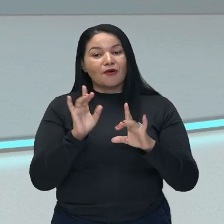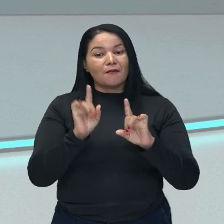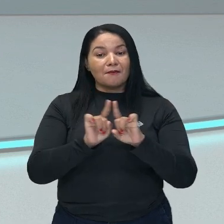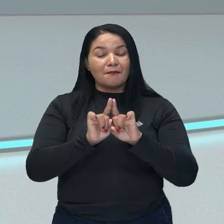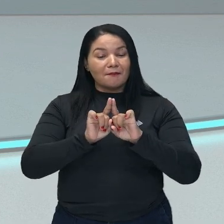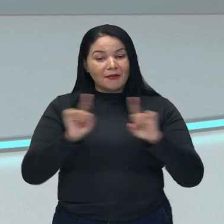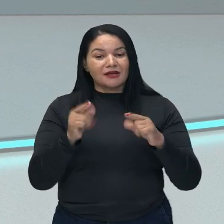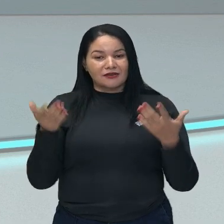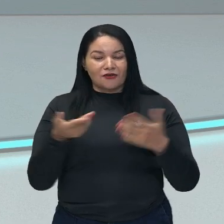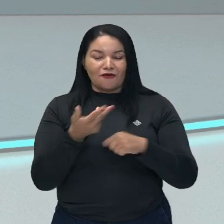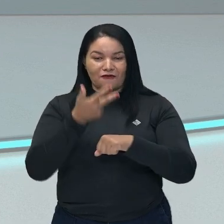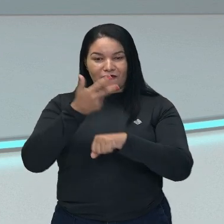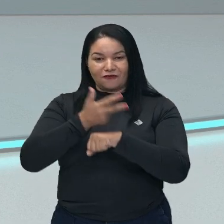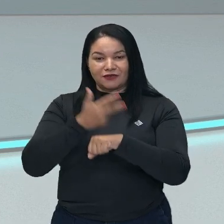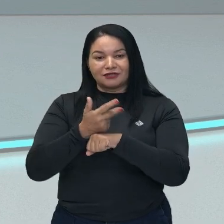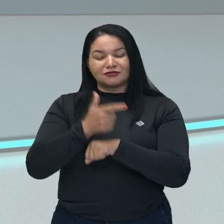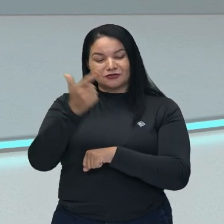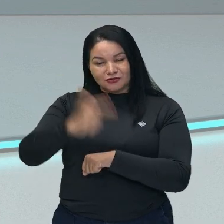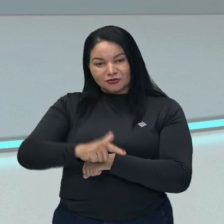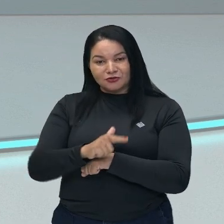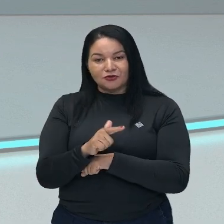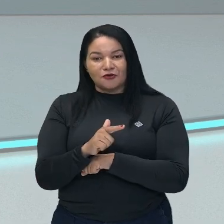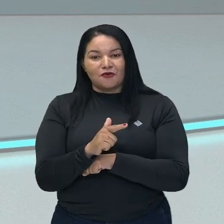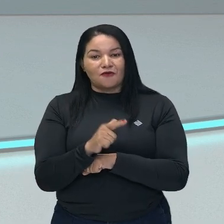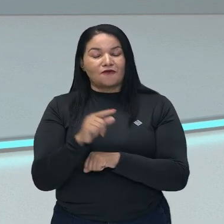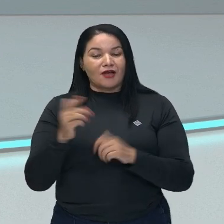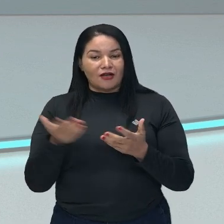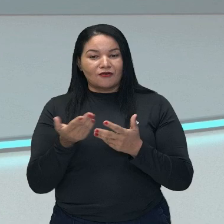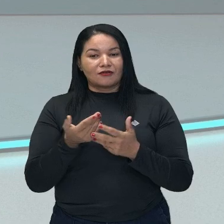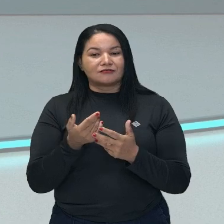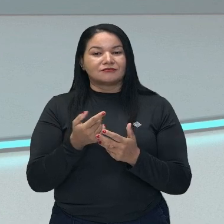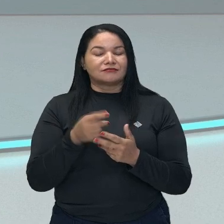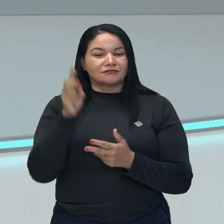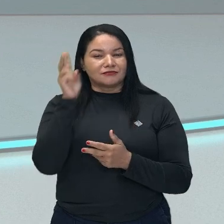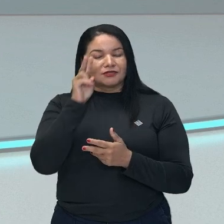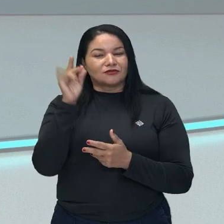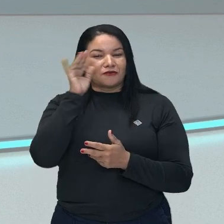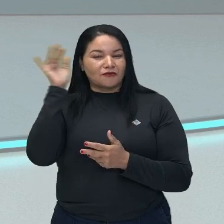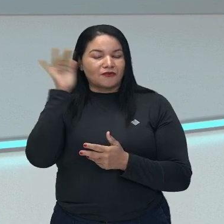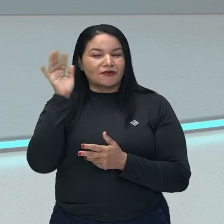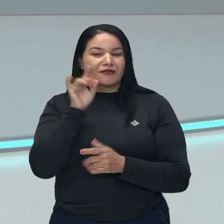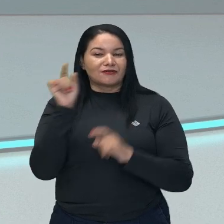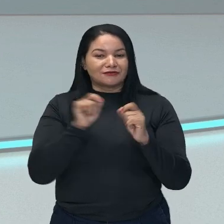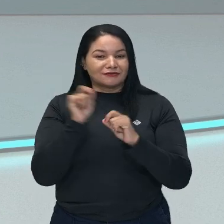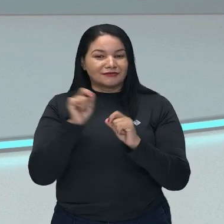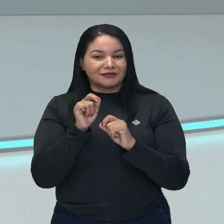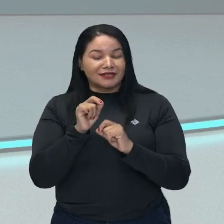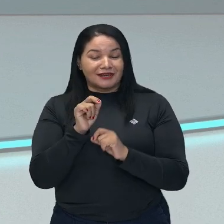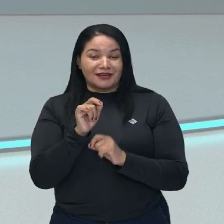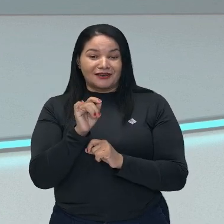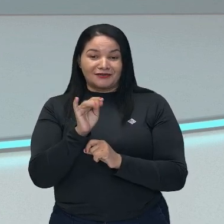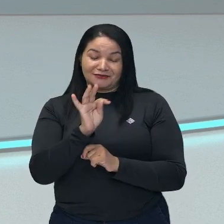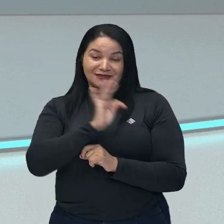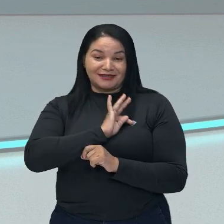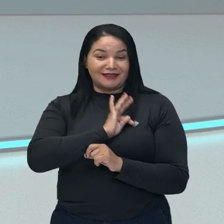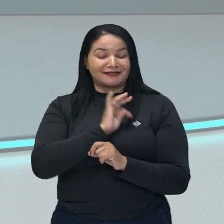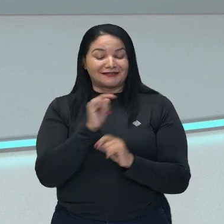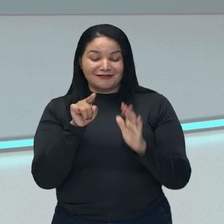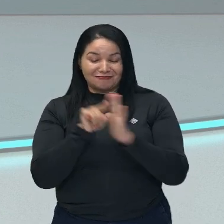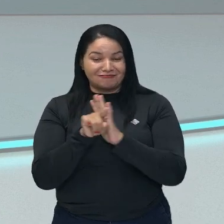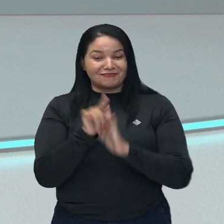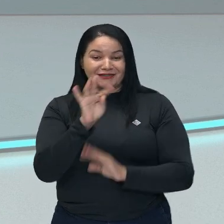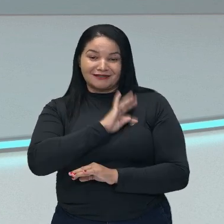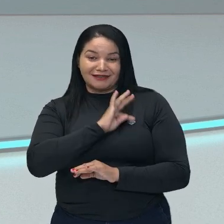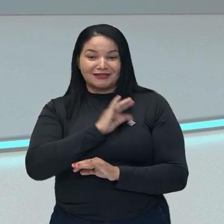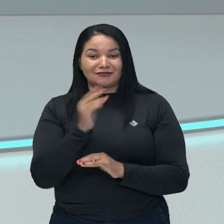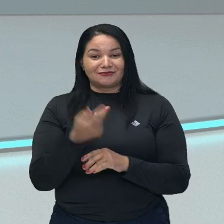Y observem, nuevamente, con un olhar más técnico de la análisis de nuestro texto